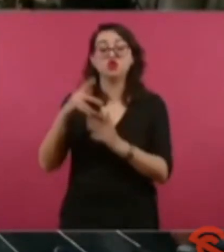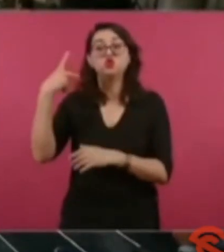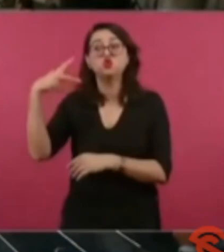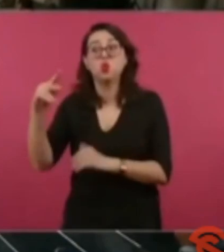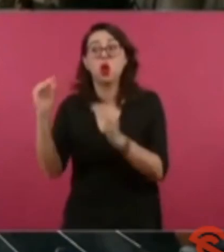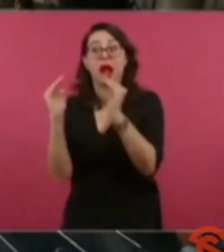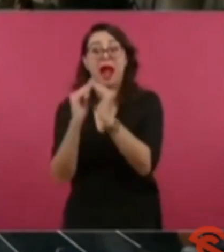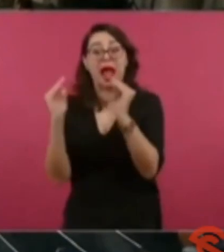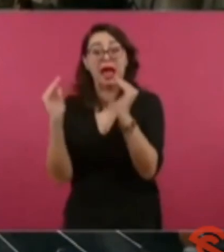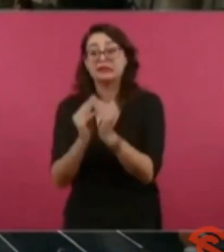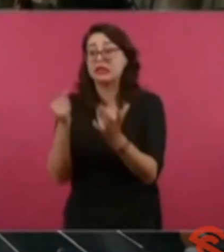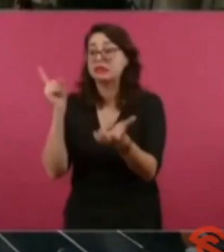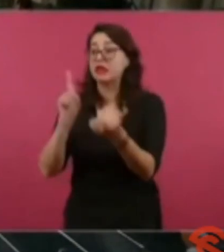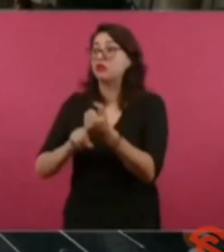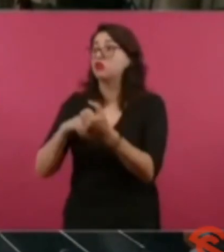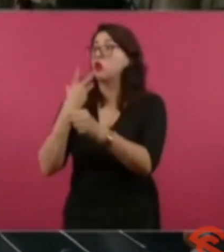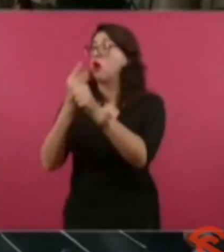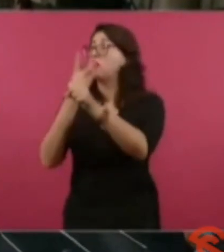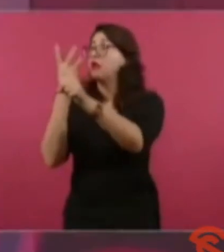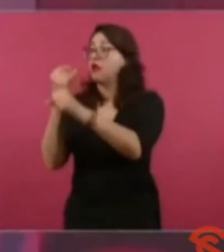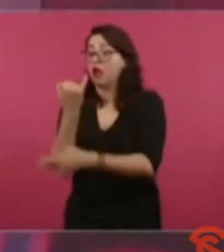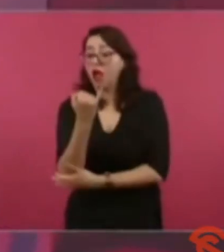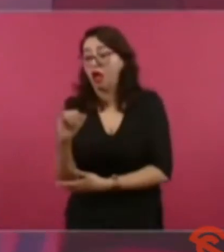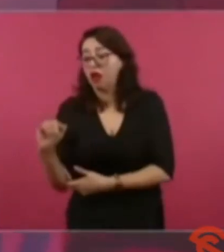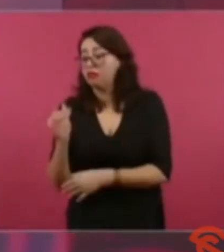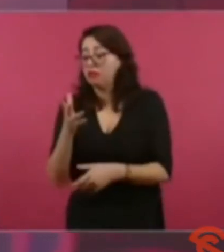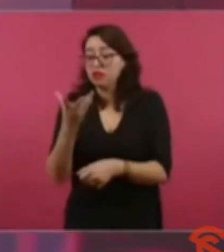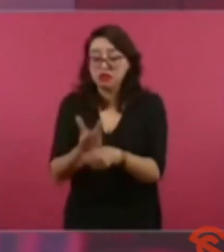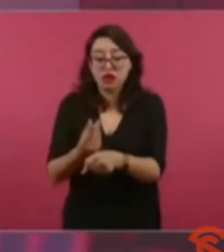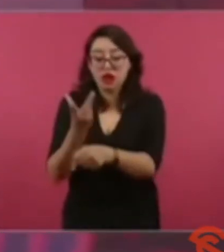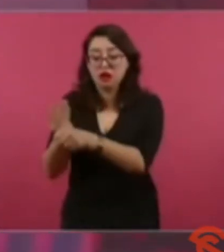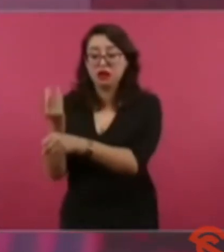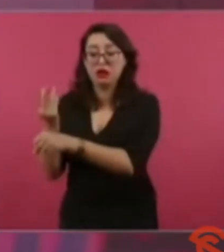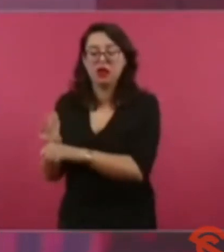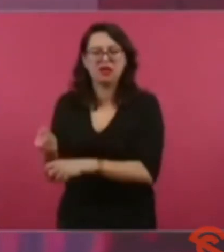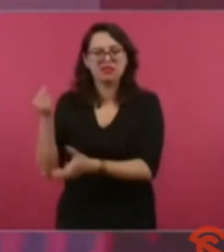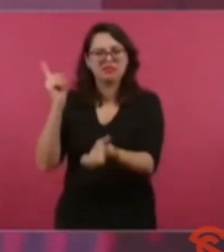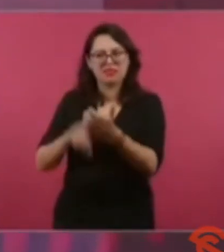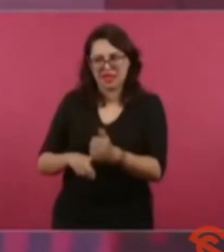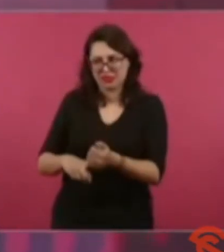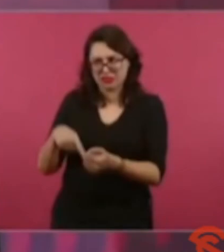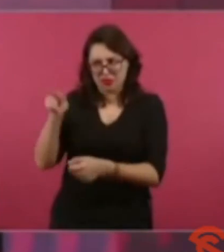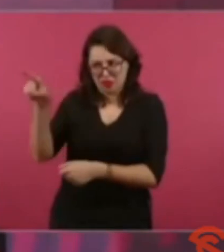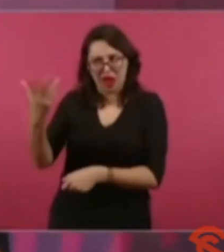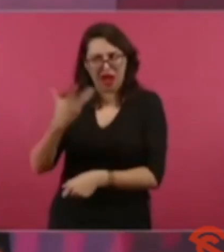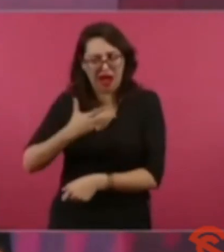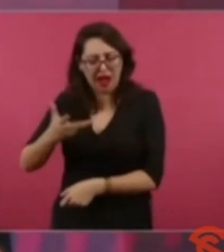en sus casas. Los ministros de la corte.